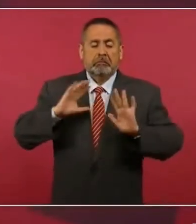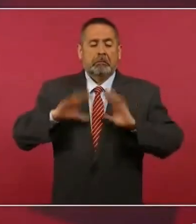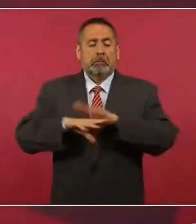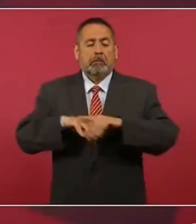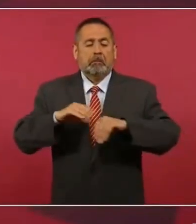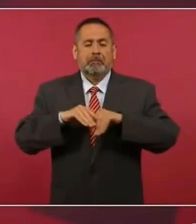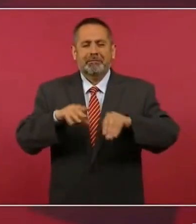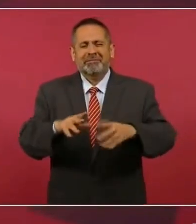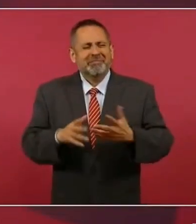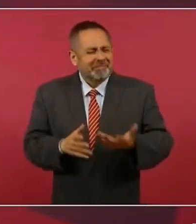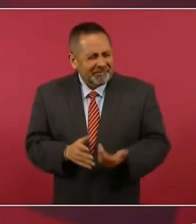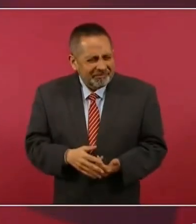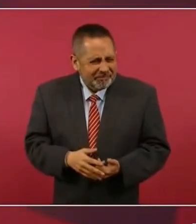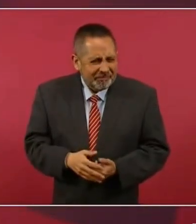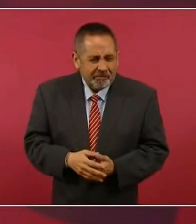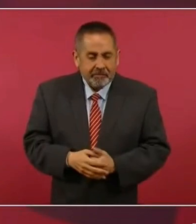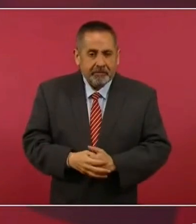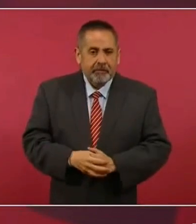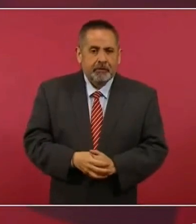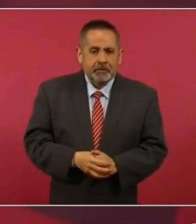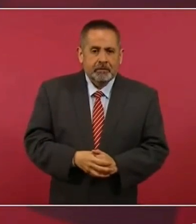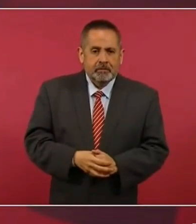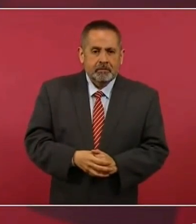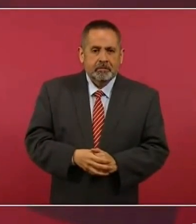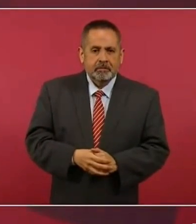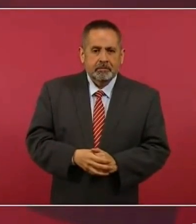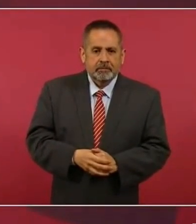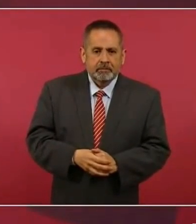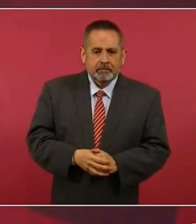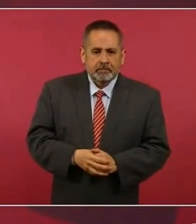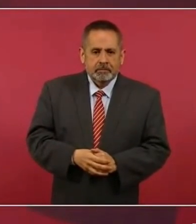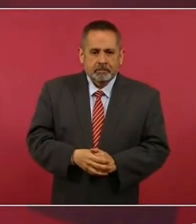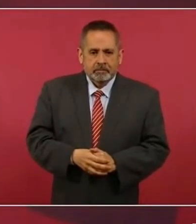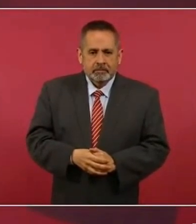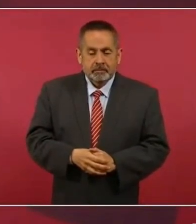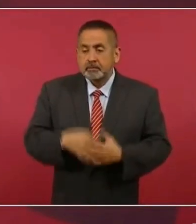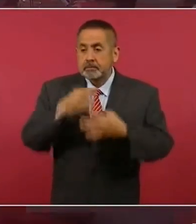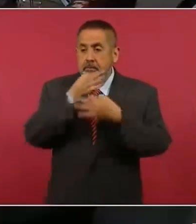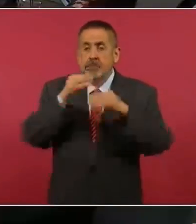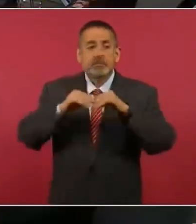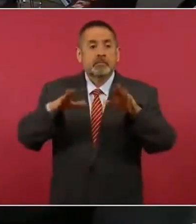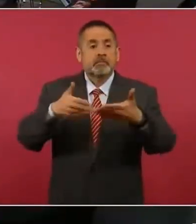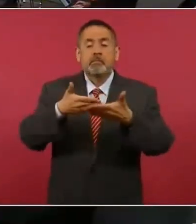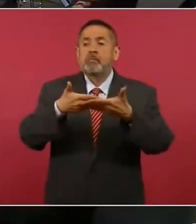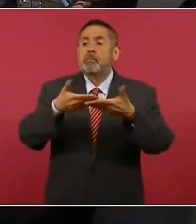firme un comunicado,